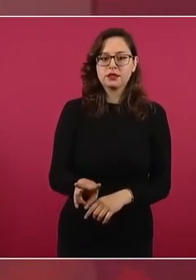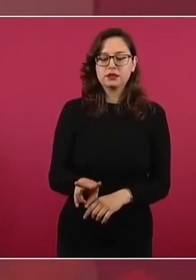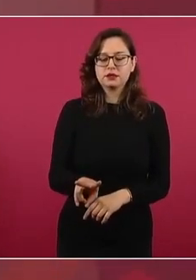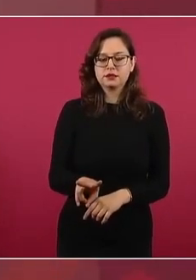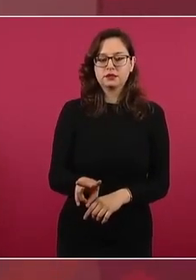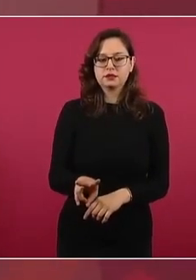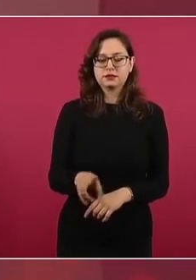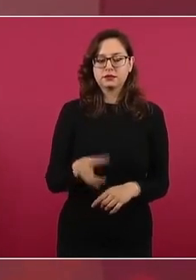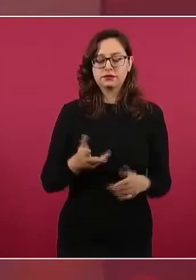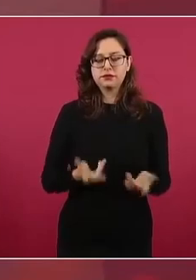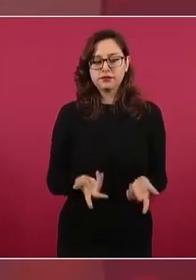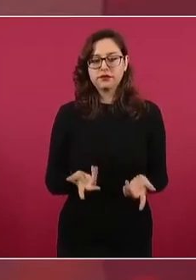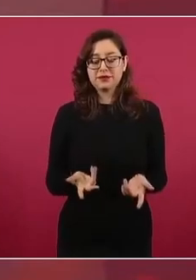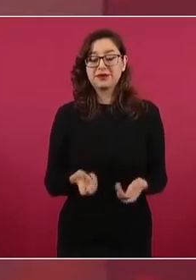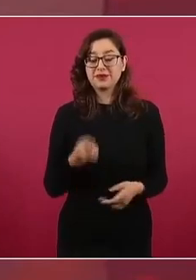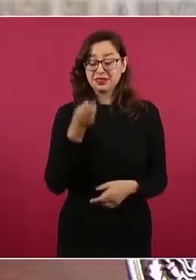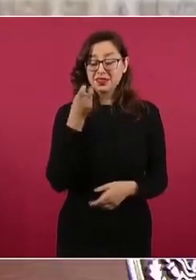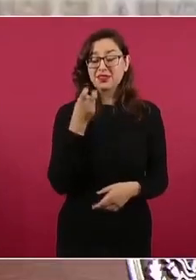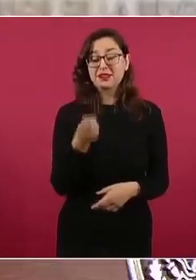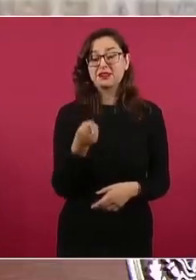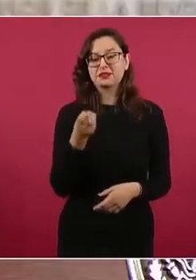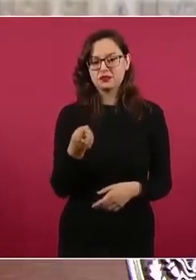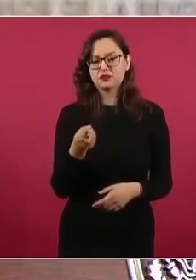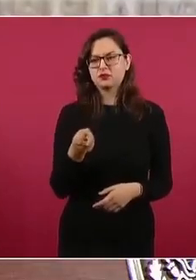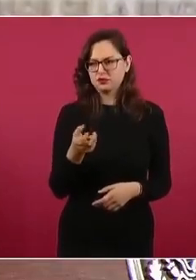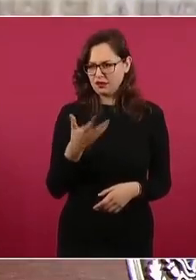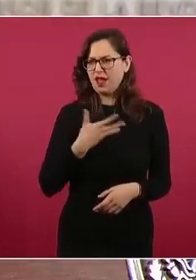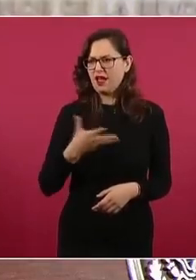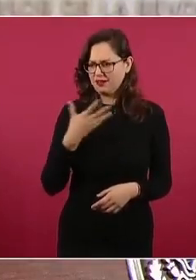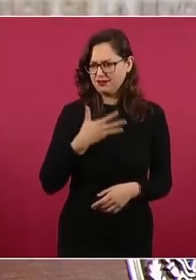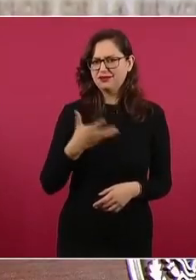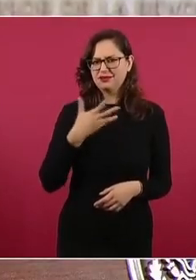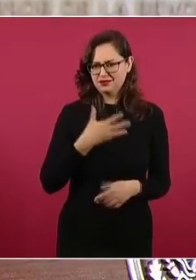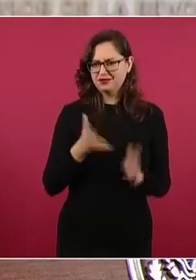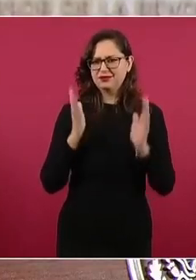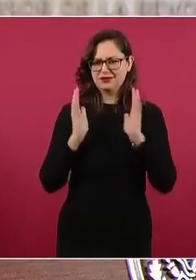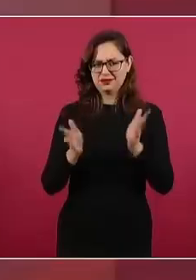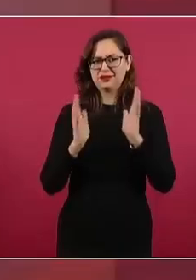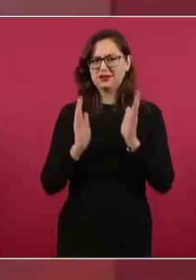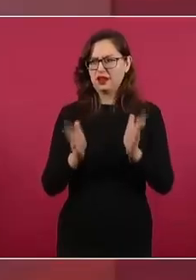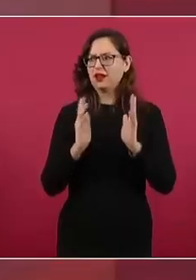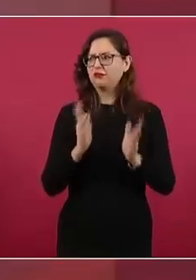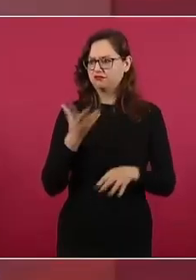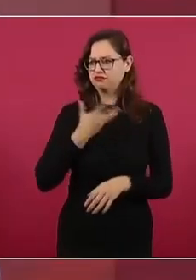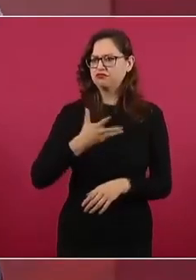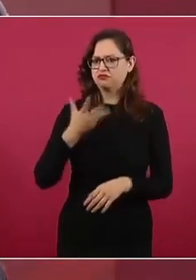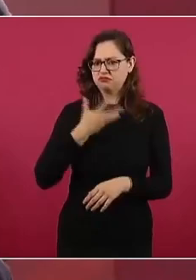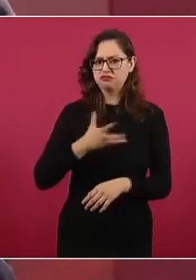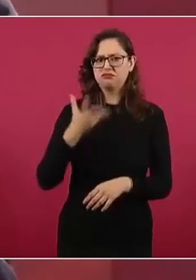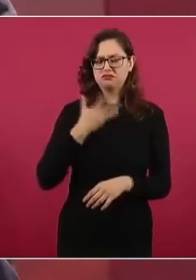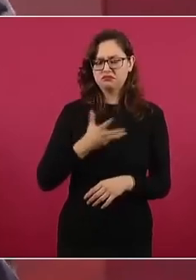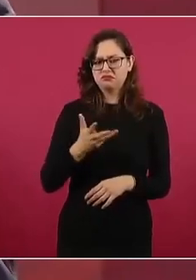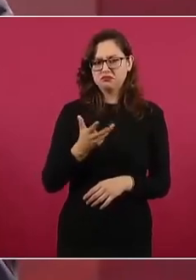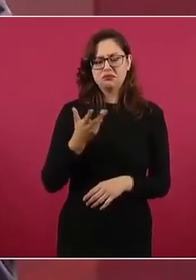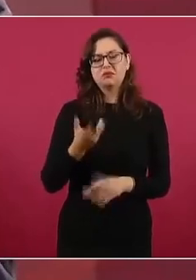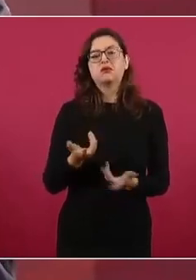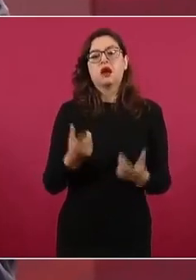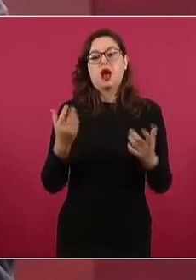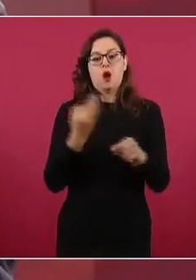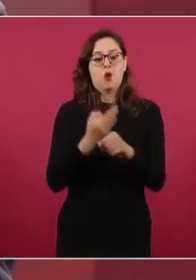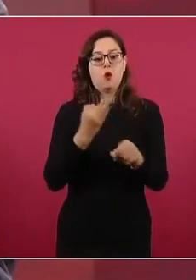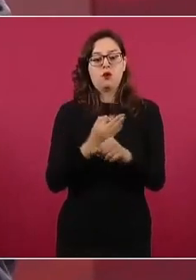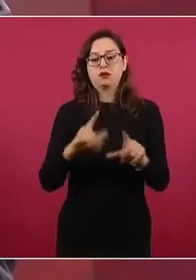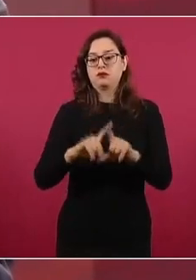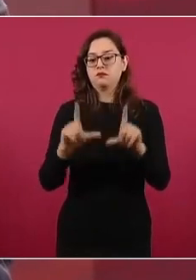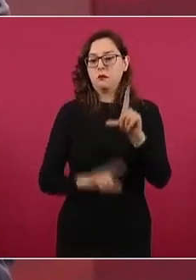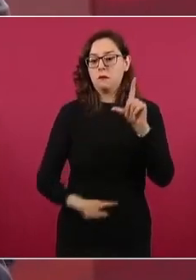Y eso ya existe, ayer antier hablaba yo que eso es lo más importante de México